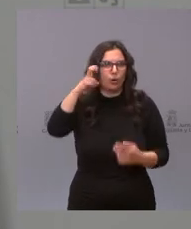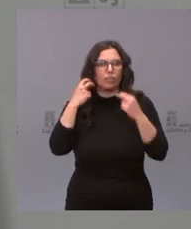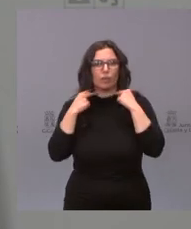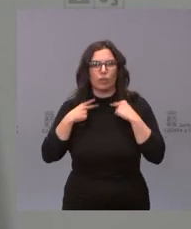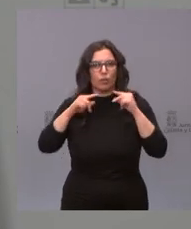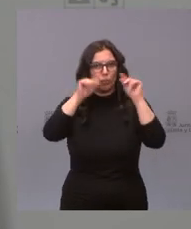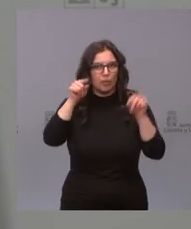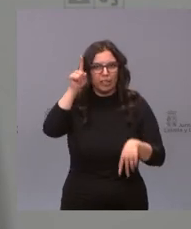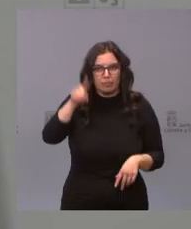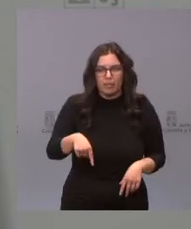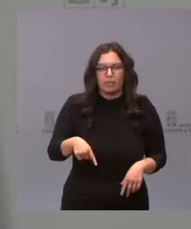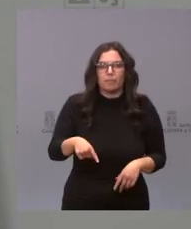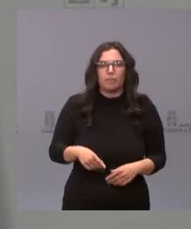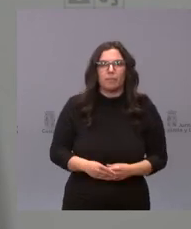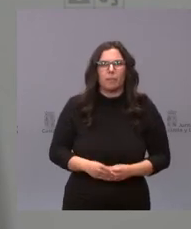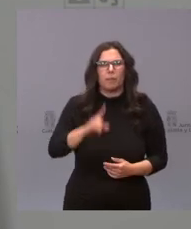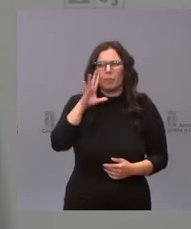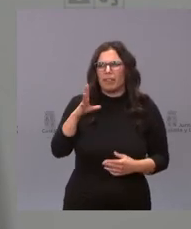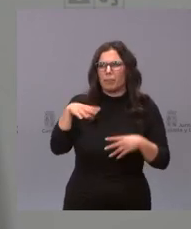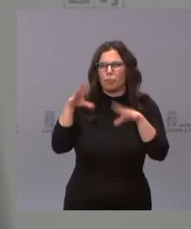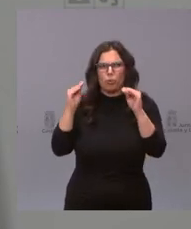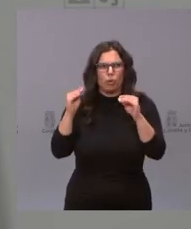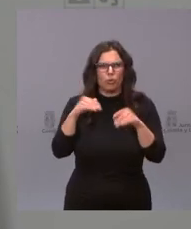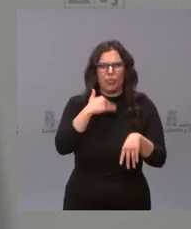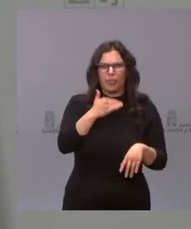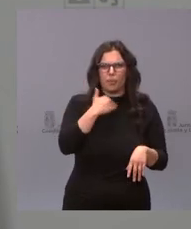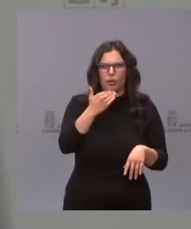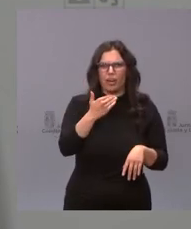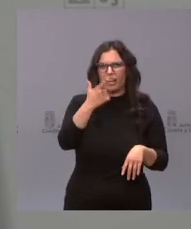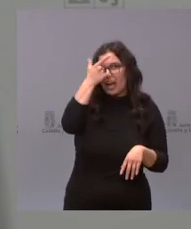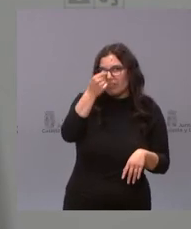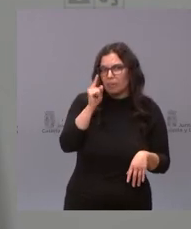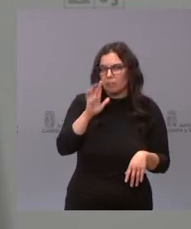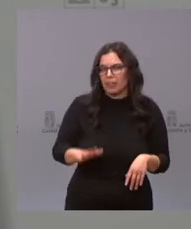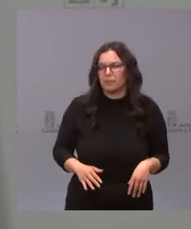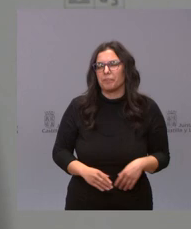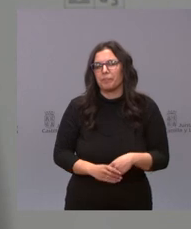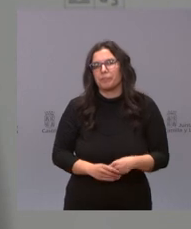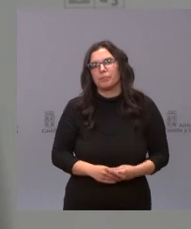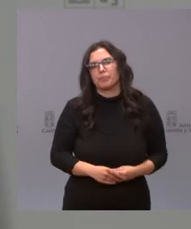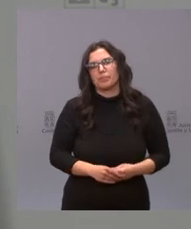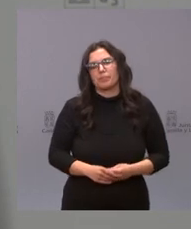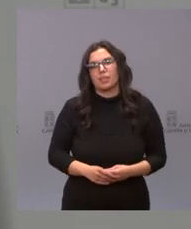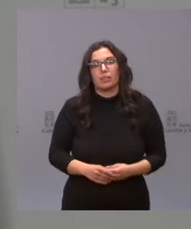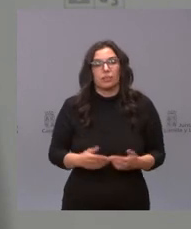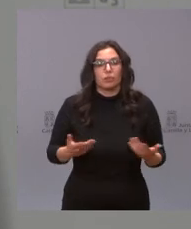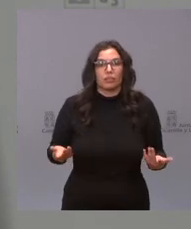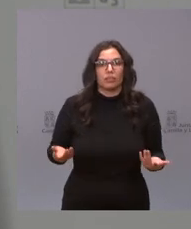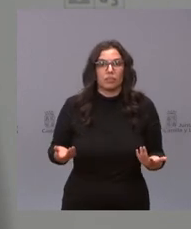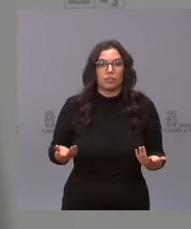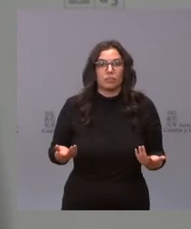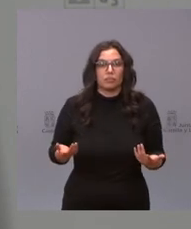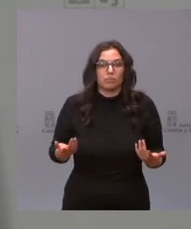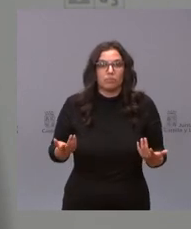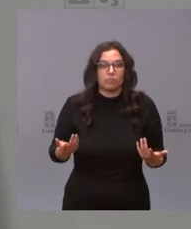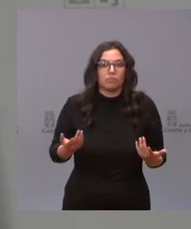provinciales parece que son Burgos Zamora y Ávila y por tanto a partir de